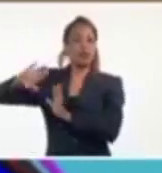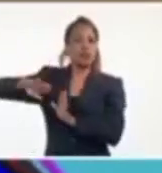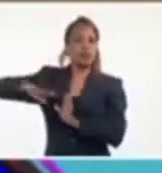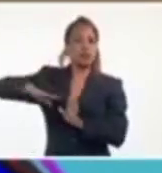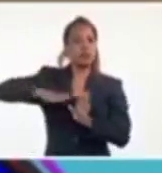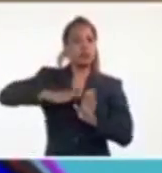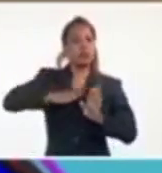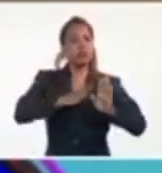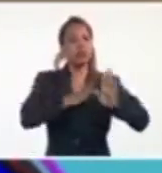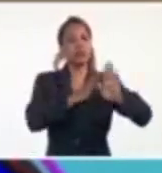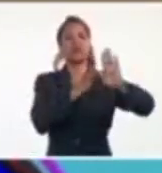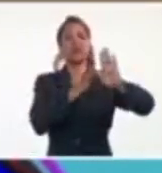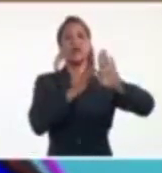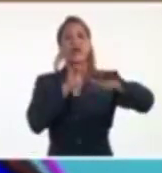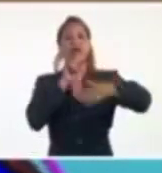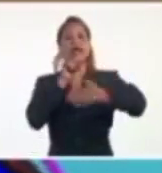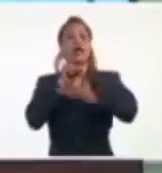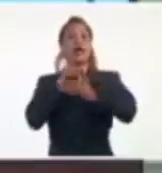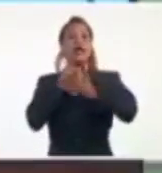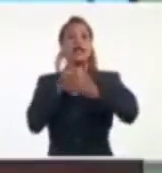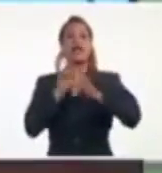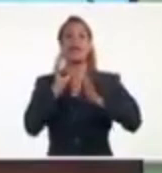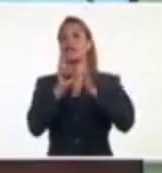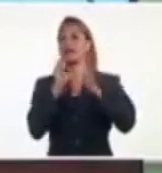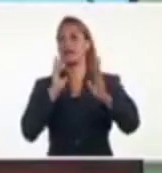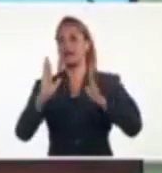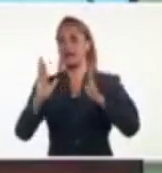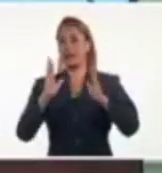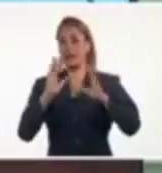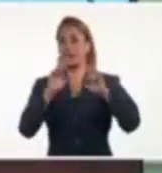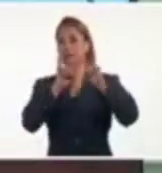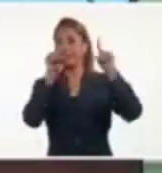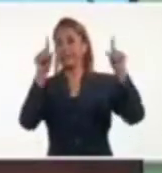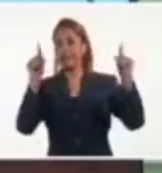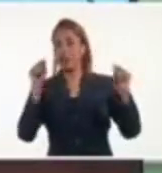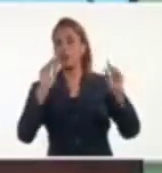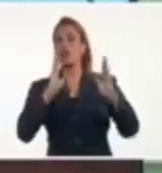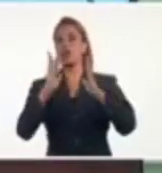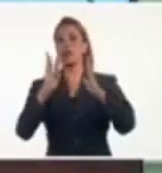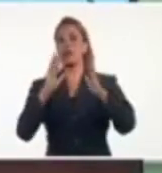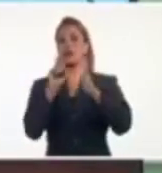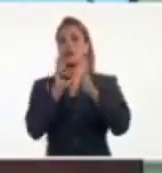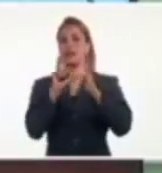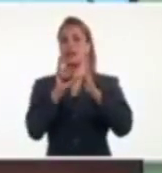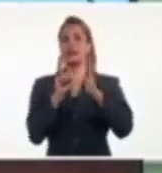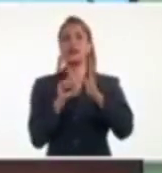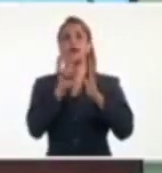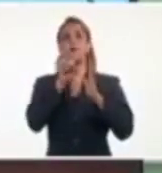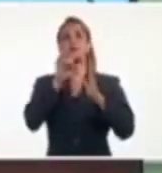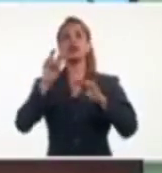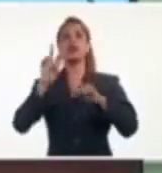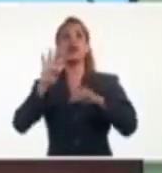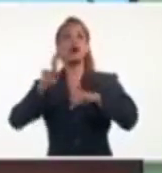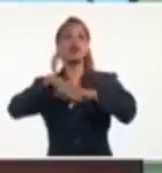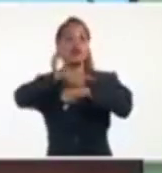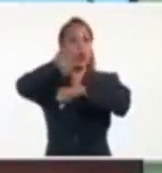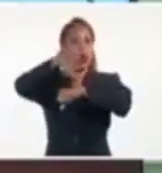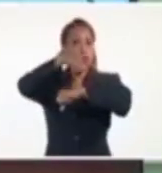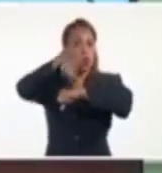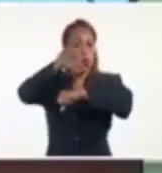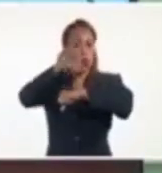conjugan en este punto de la región central de nuestro país, en 24 horas, que sería,